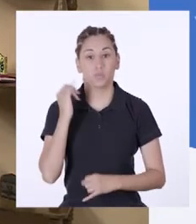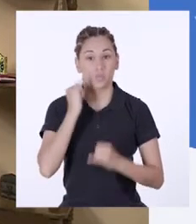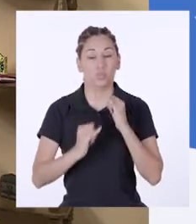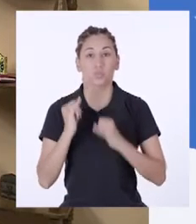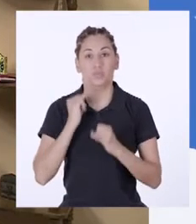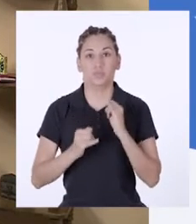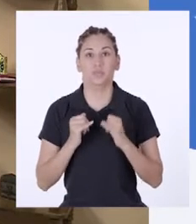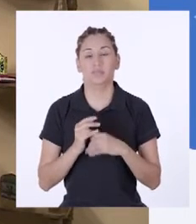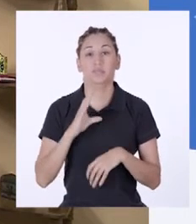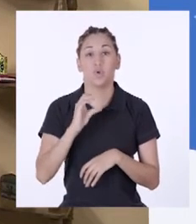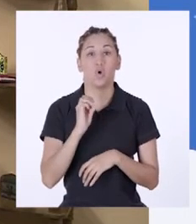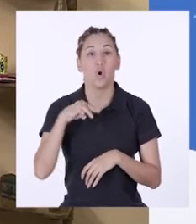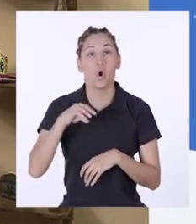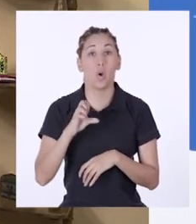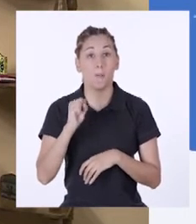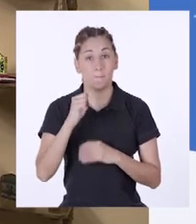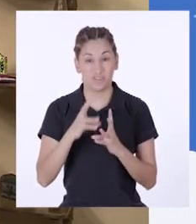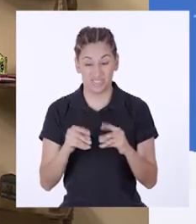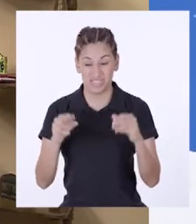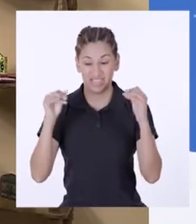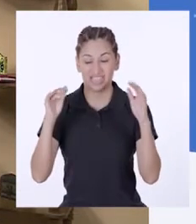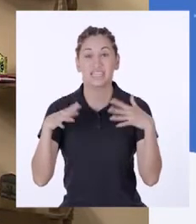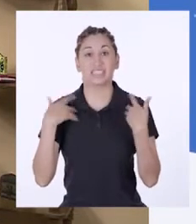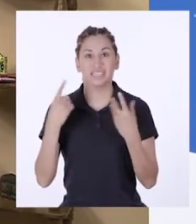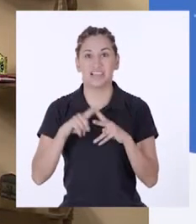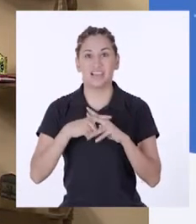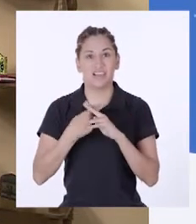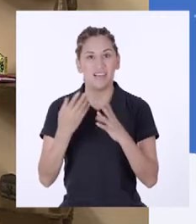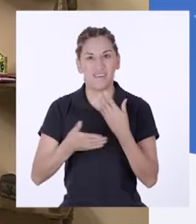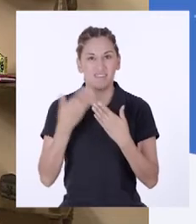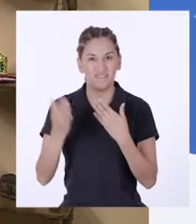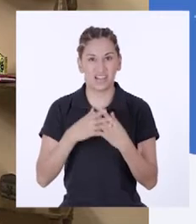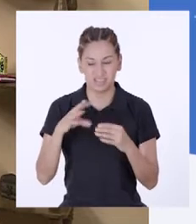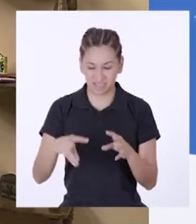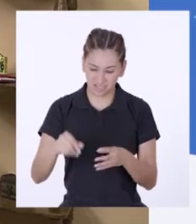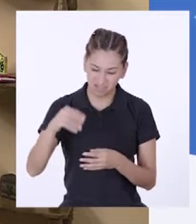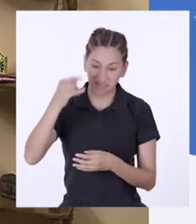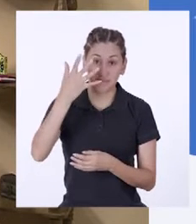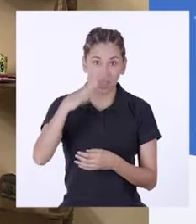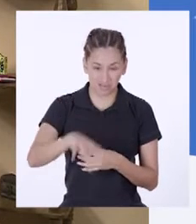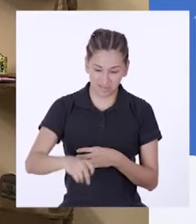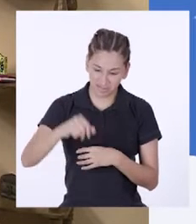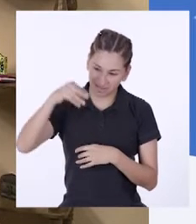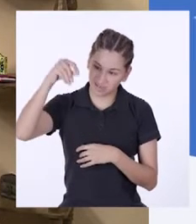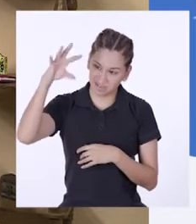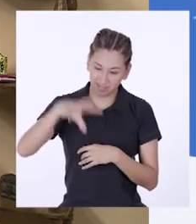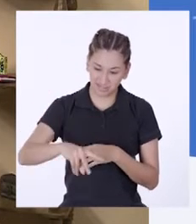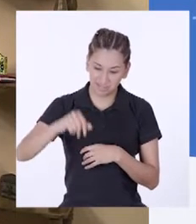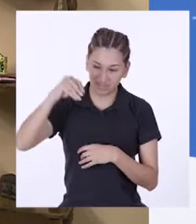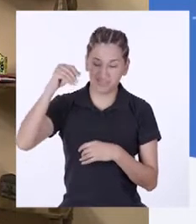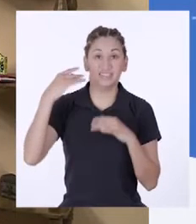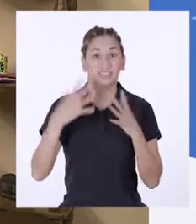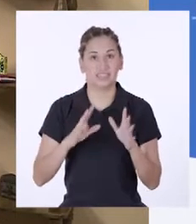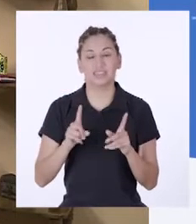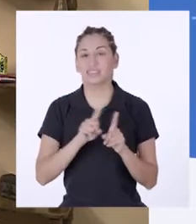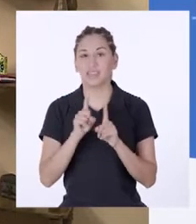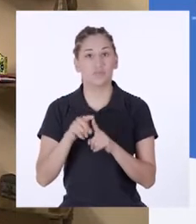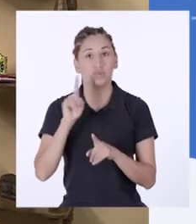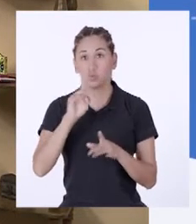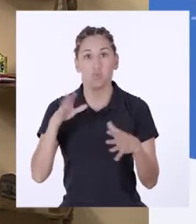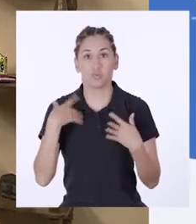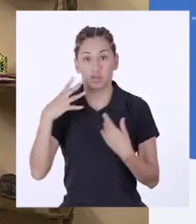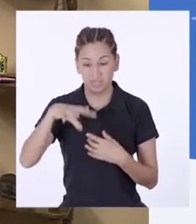Por último, el compost debe poder desmenuzarse fácilmente con las manos. Además, no debe